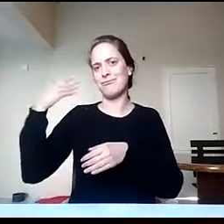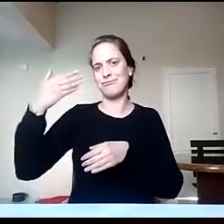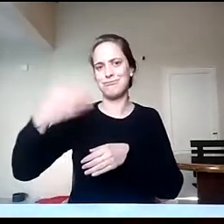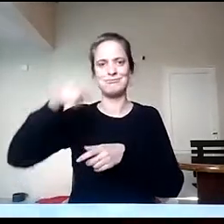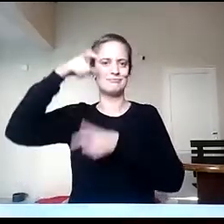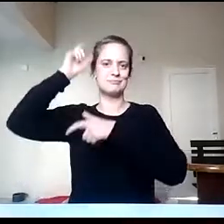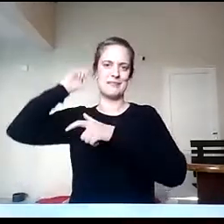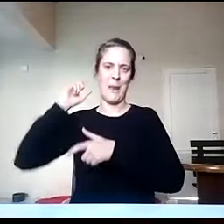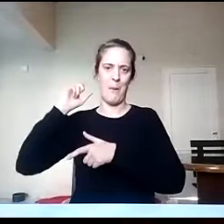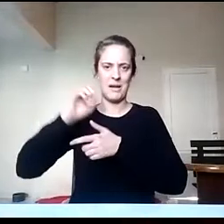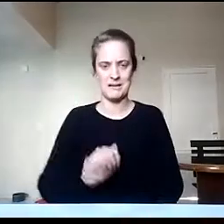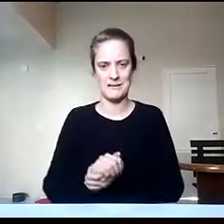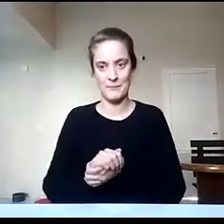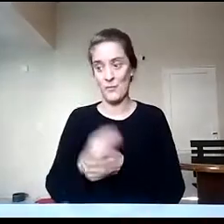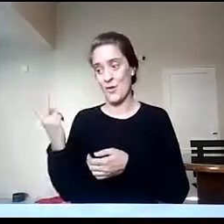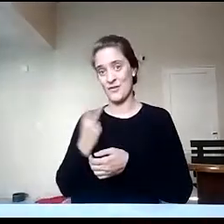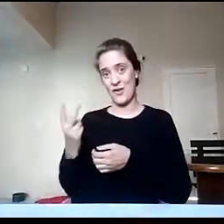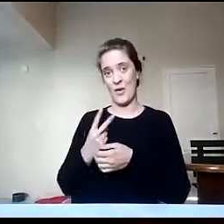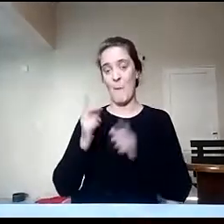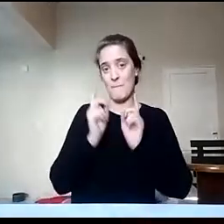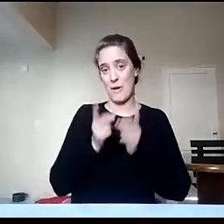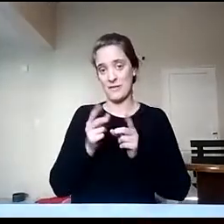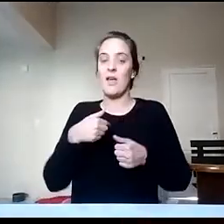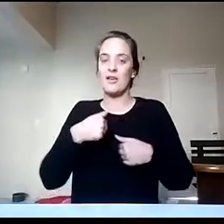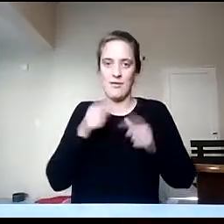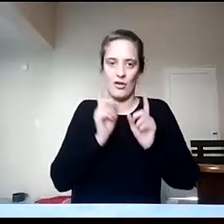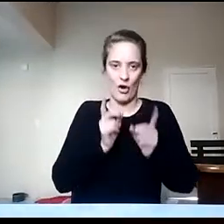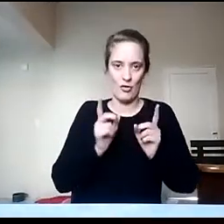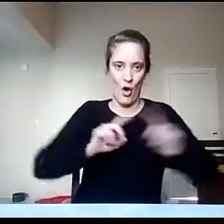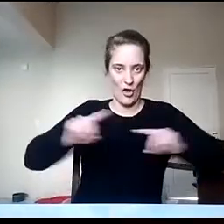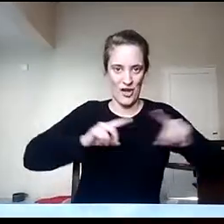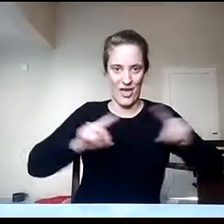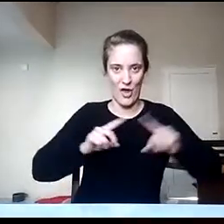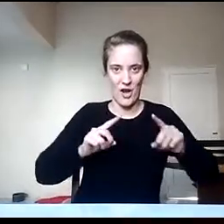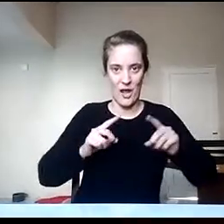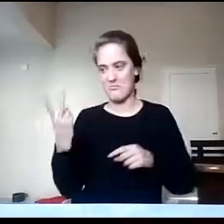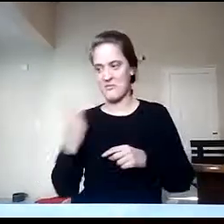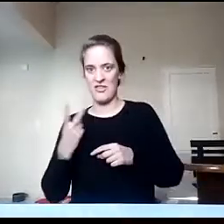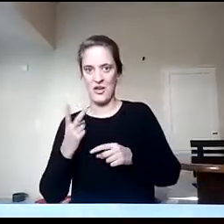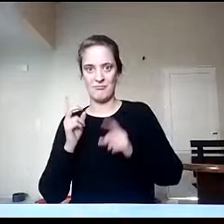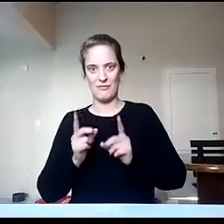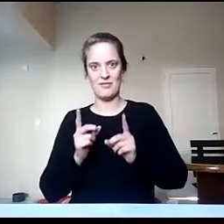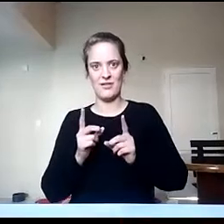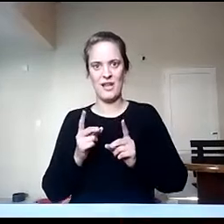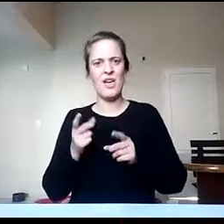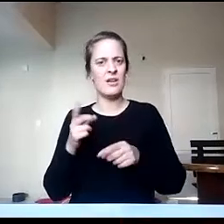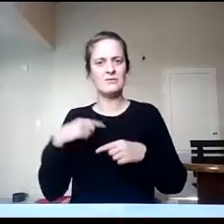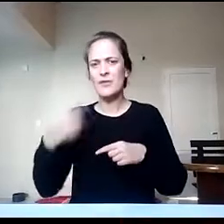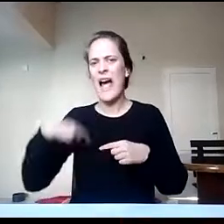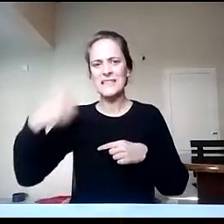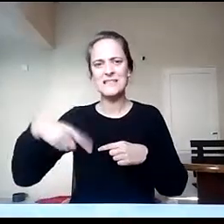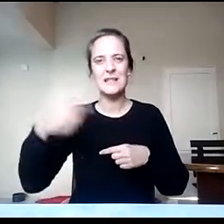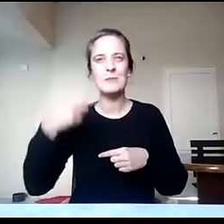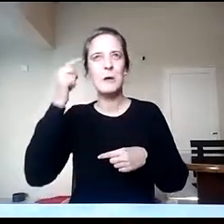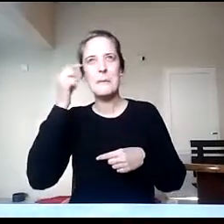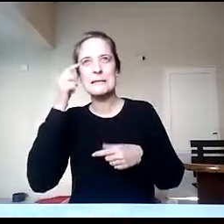docentes de la carrera, en este caso, en mi rol de coordinadora, permanentemente nos estamos interpelando y cuestionando qué aspectos mejorar,